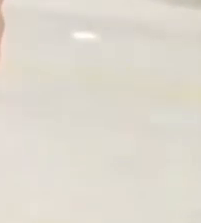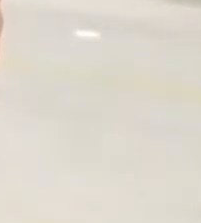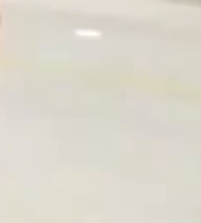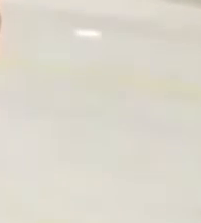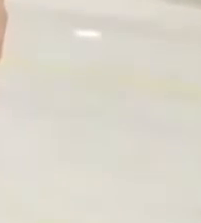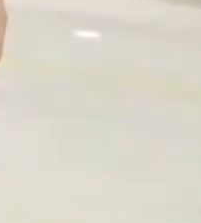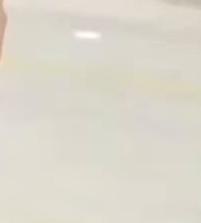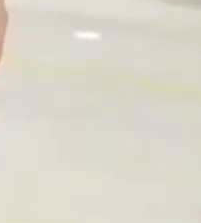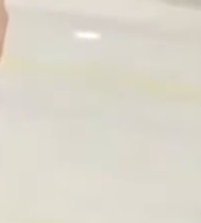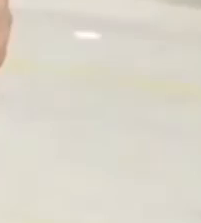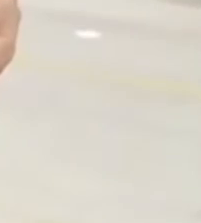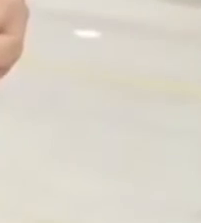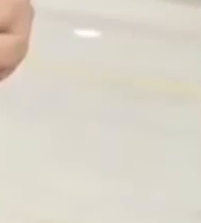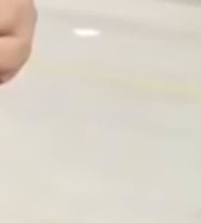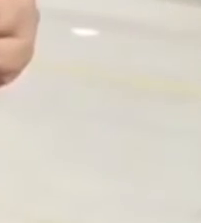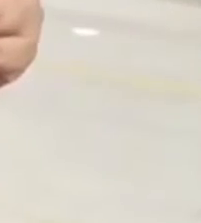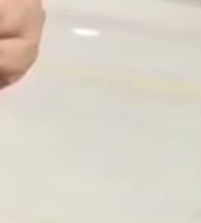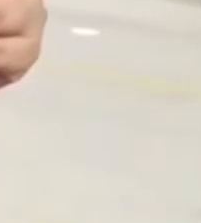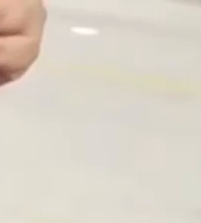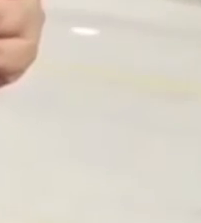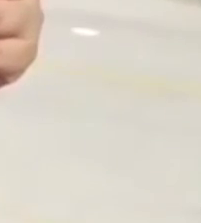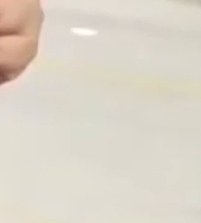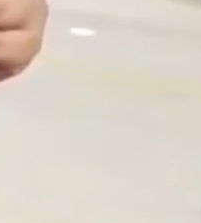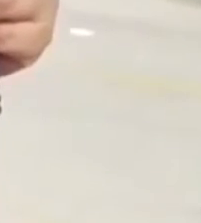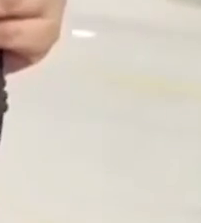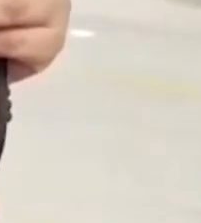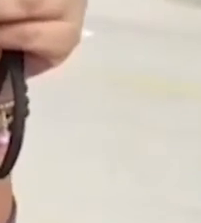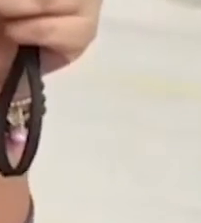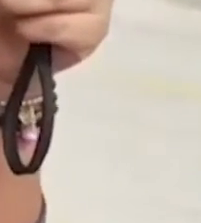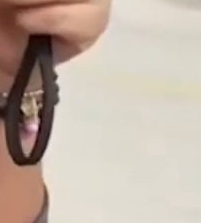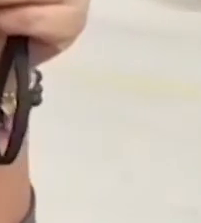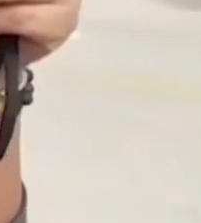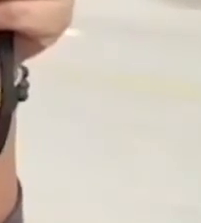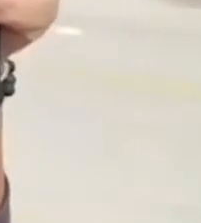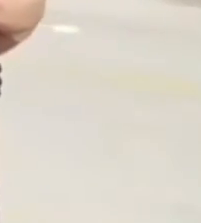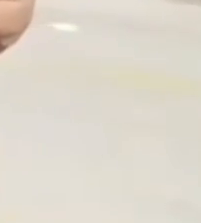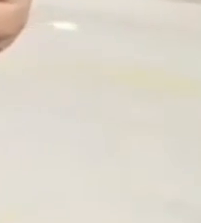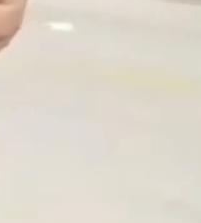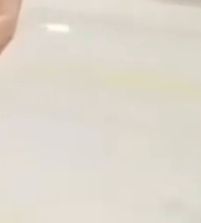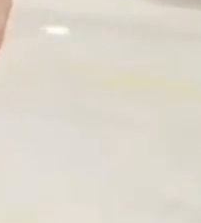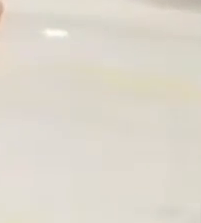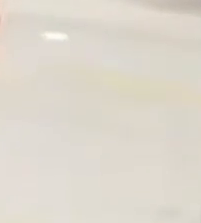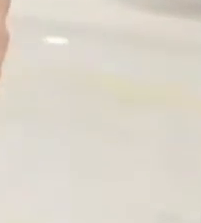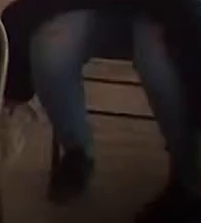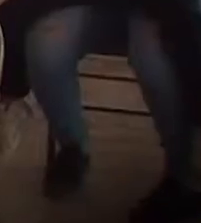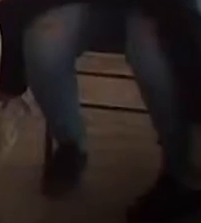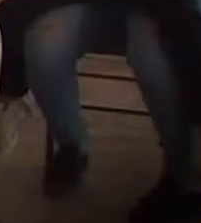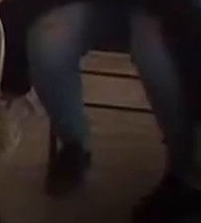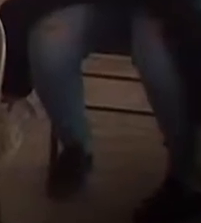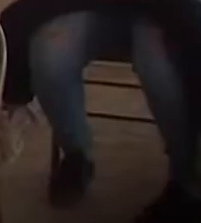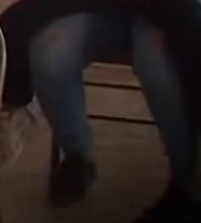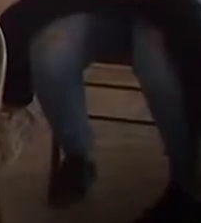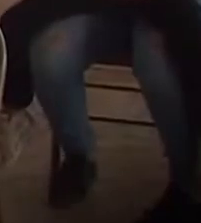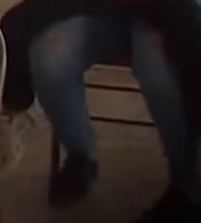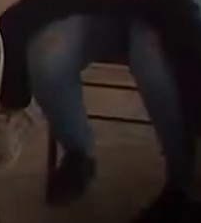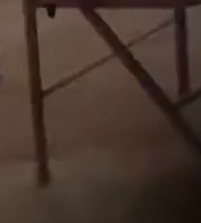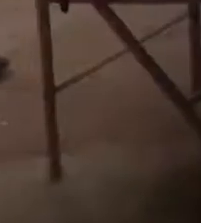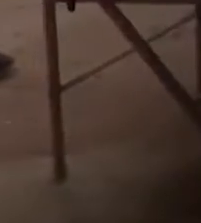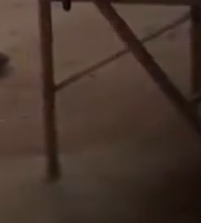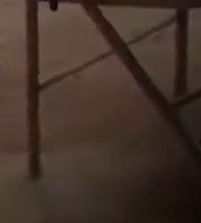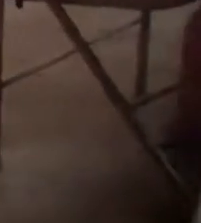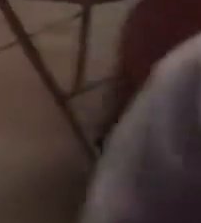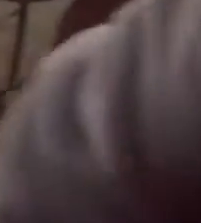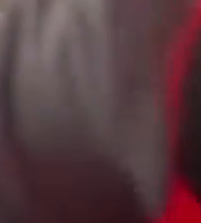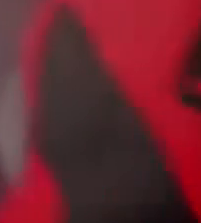emprender mi negocio de ropa y zapatos y pues este bono me ayudará una parte a lo que es el crecimiento de mi negocio.